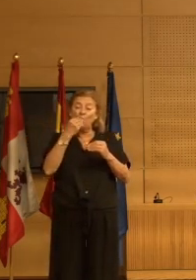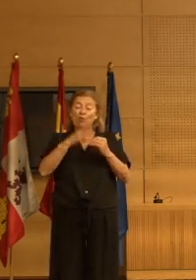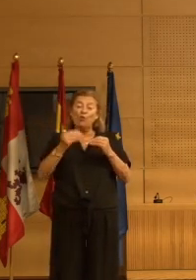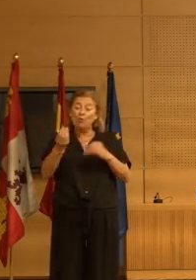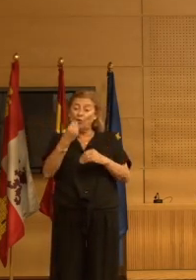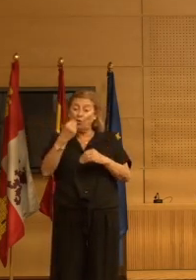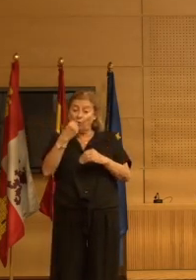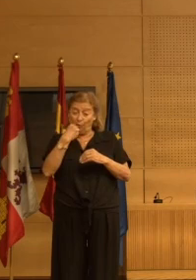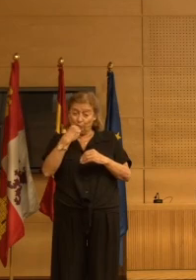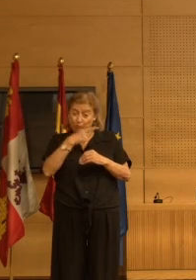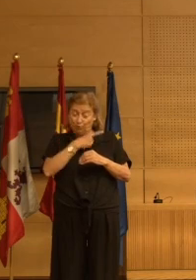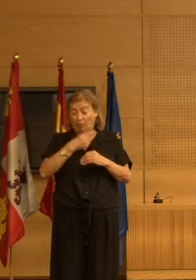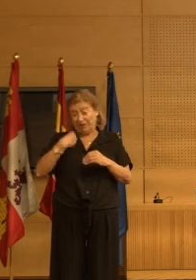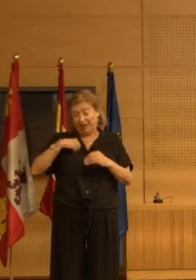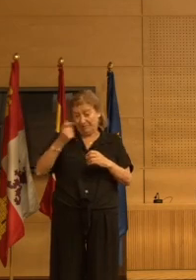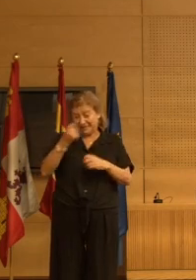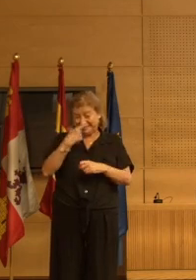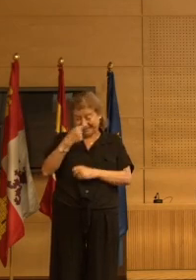de neuroelépticos.